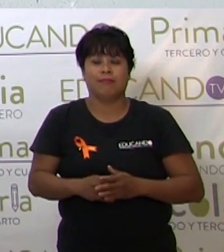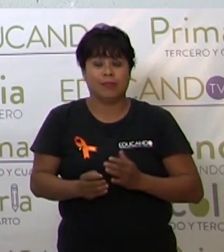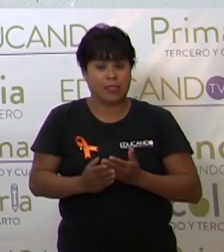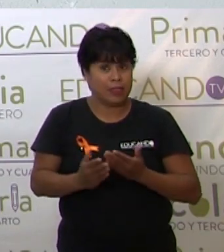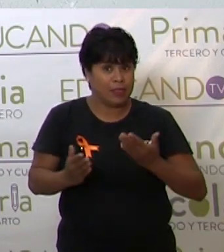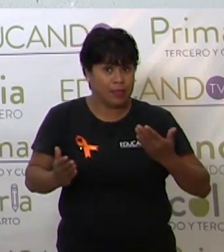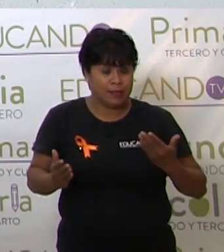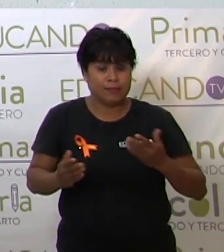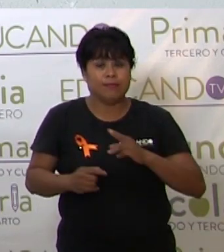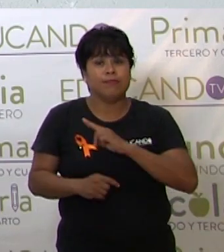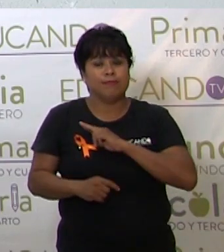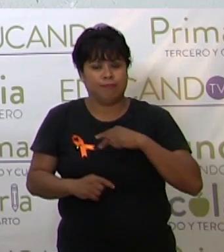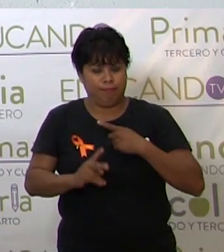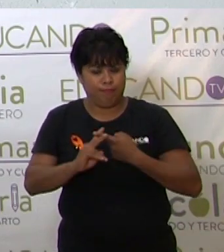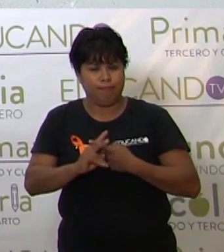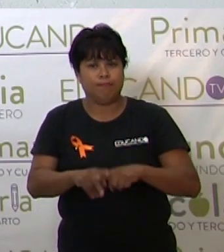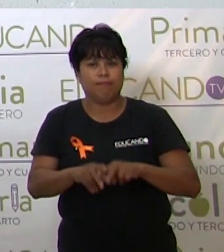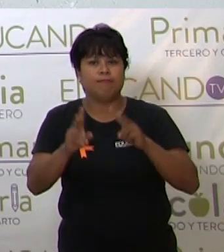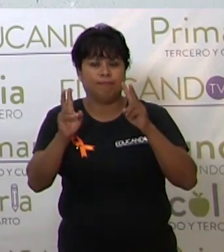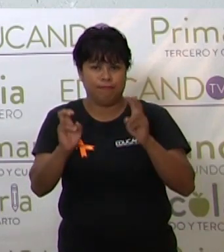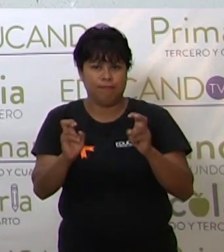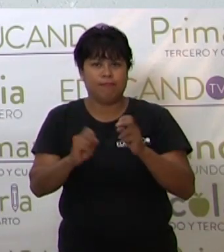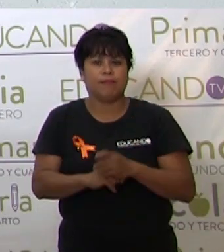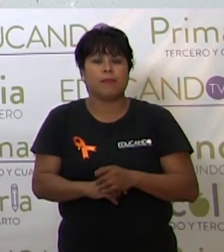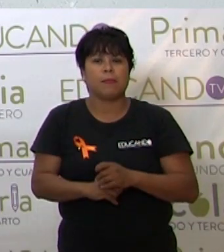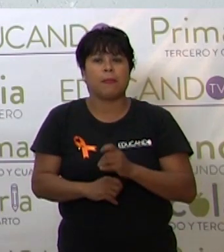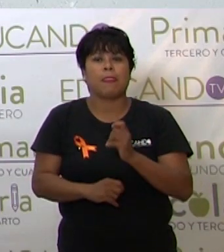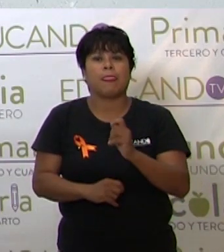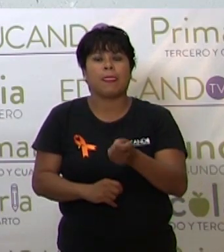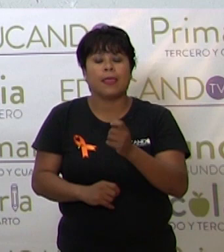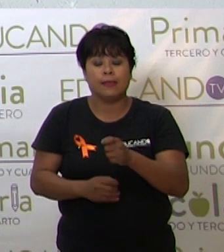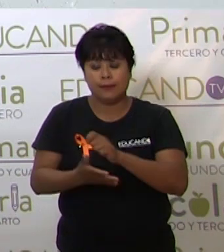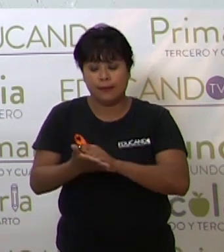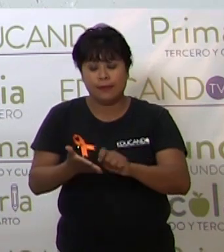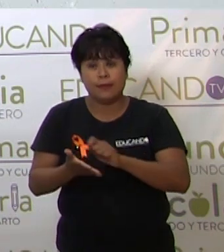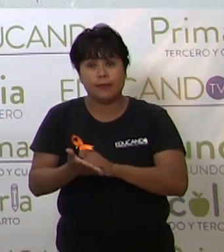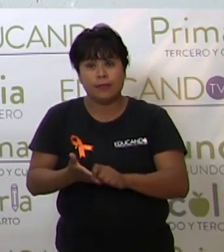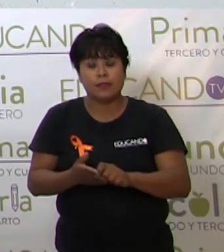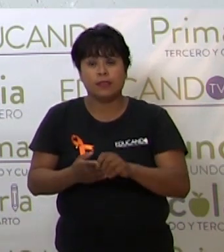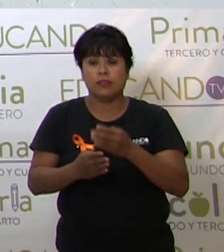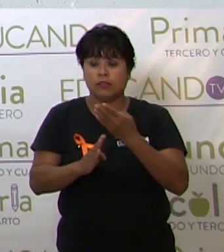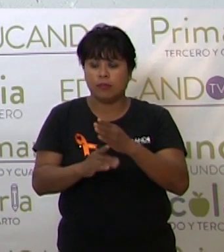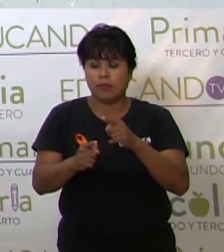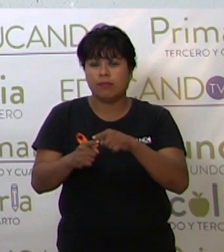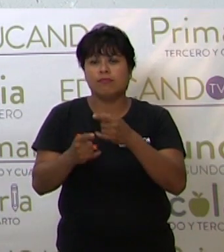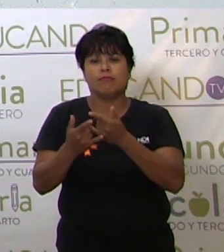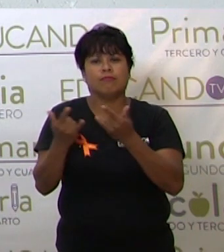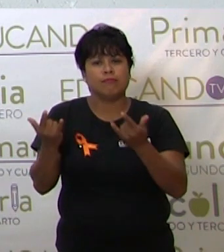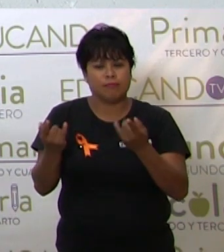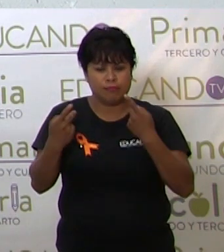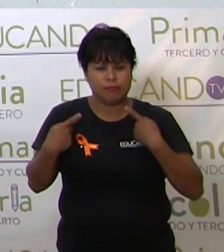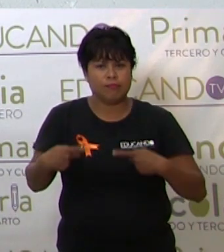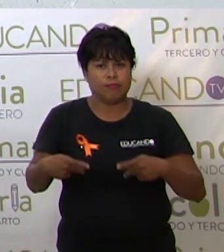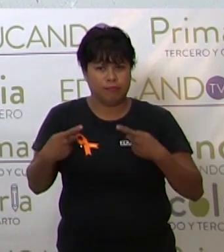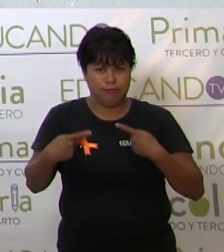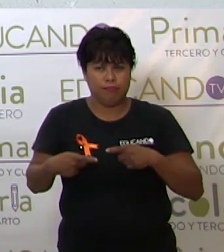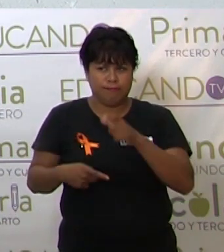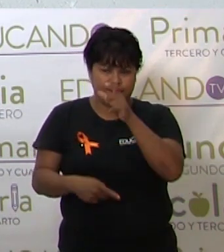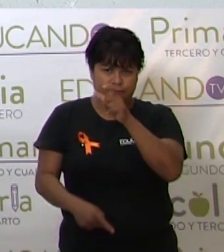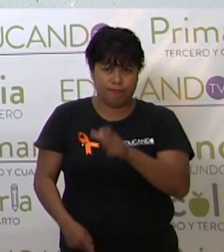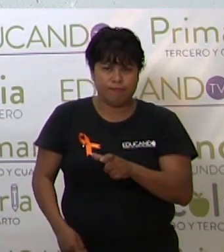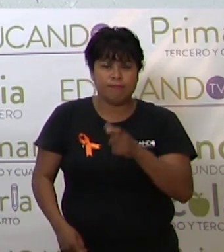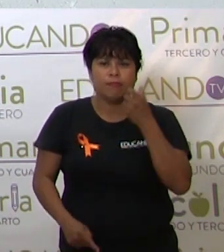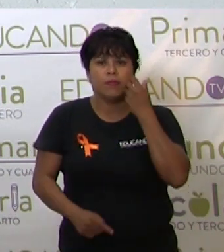antes de abordar nuestro tema, el cual es escribir la biografía de un personaje, quiero